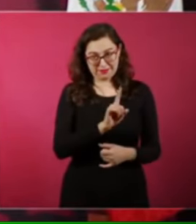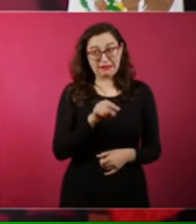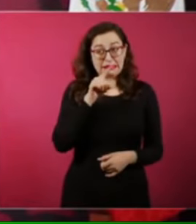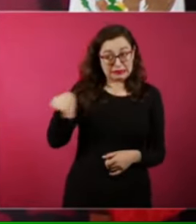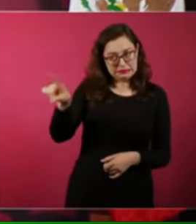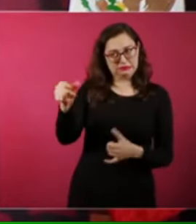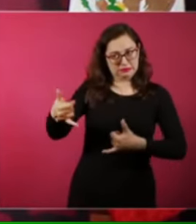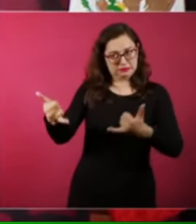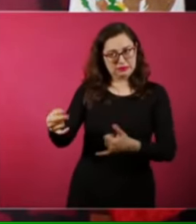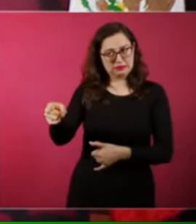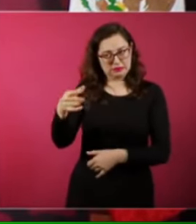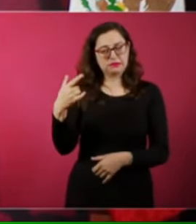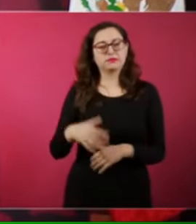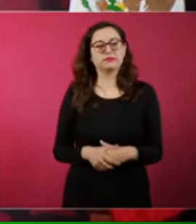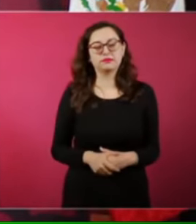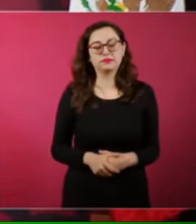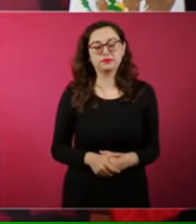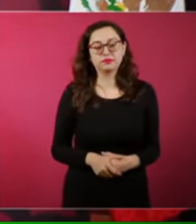Este,